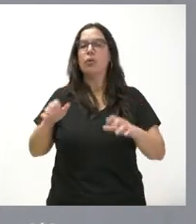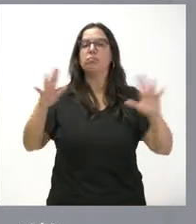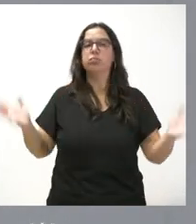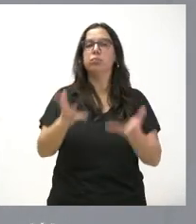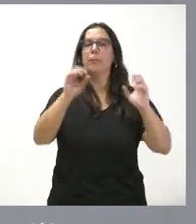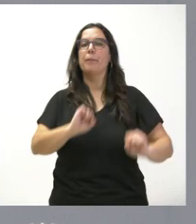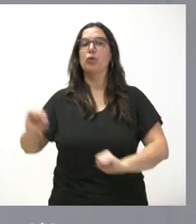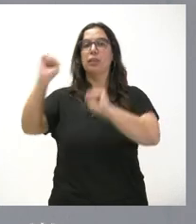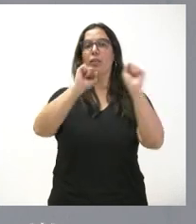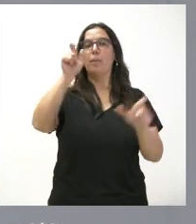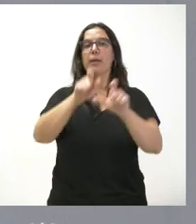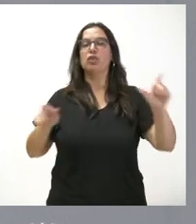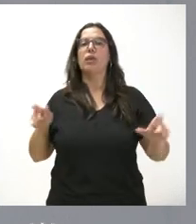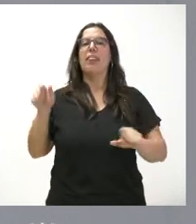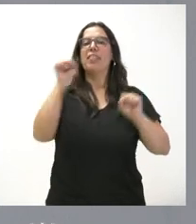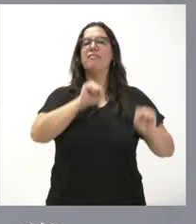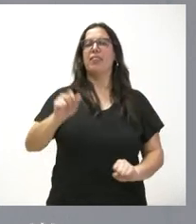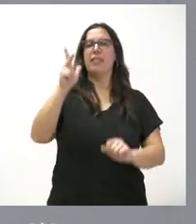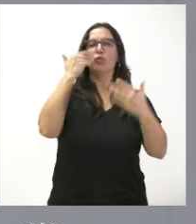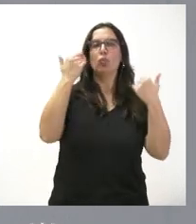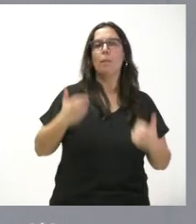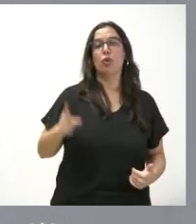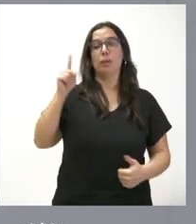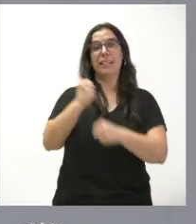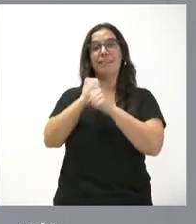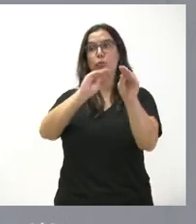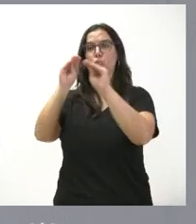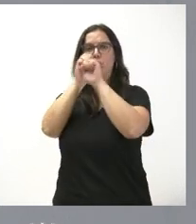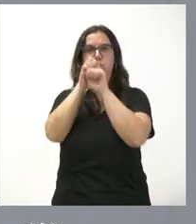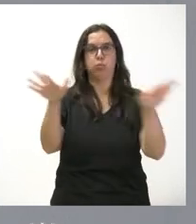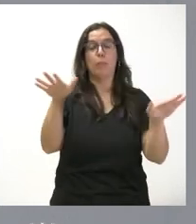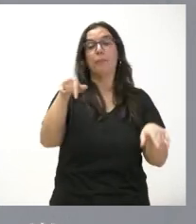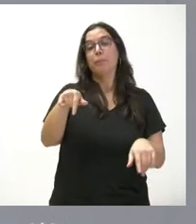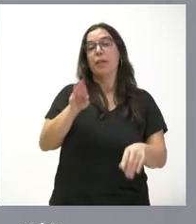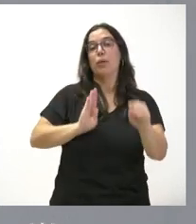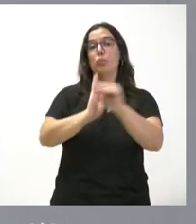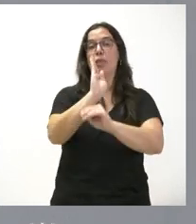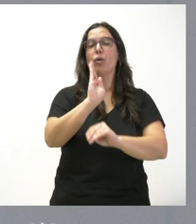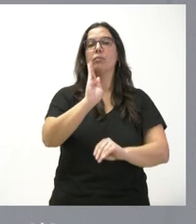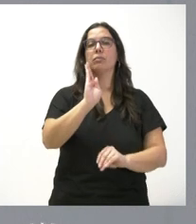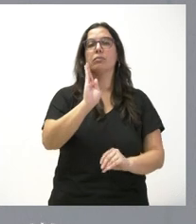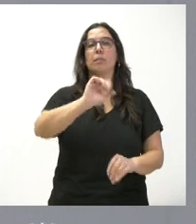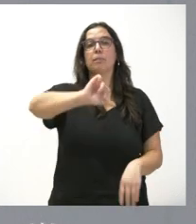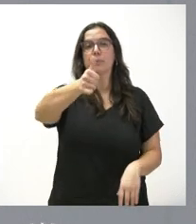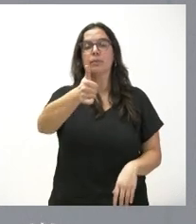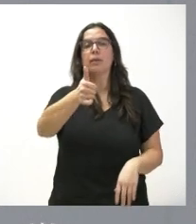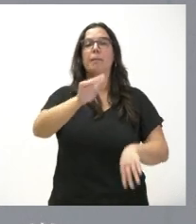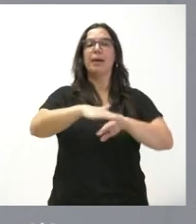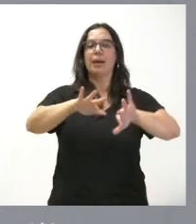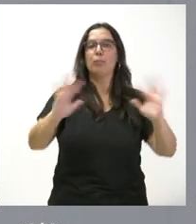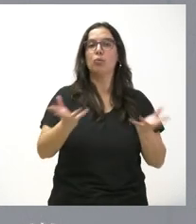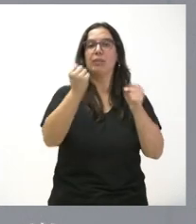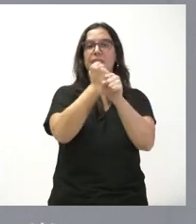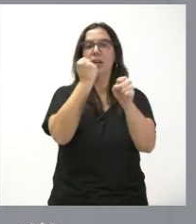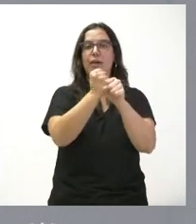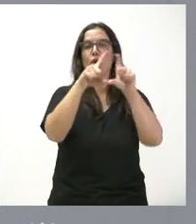de las personas defensoras de los derechos humanos y la discusión de su trabajo. En este caso, se conceden subvenciones a impulsar el trabajo de